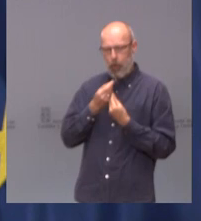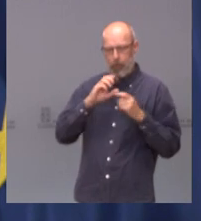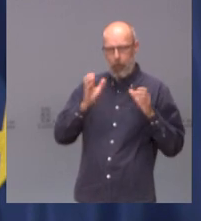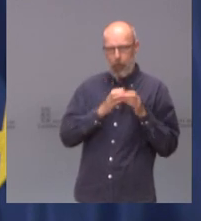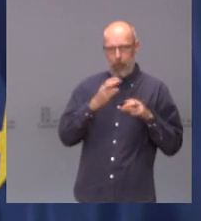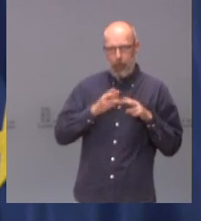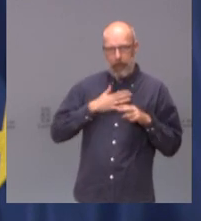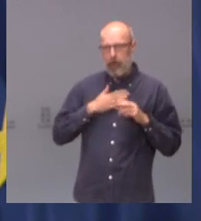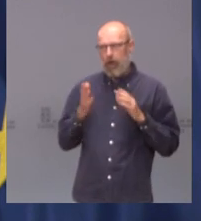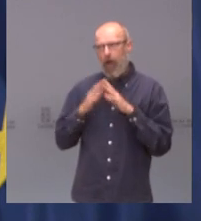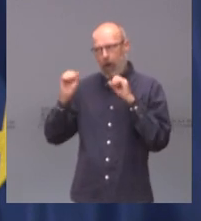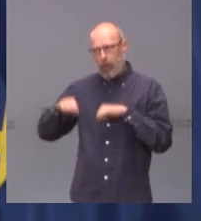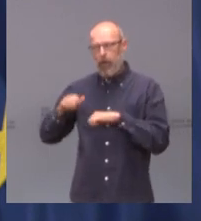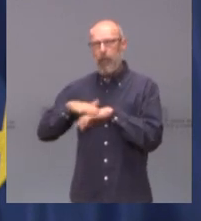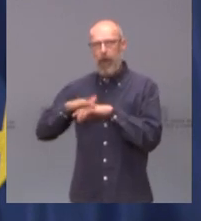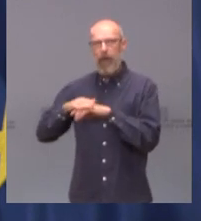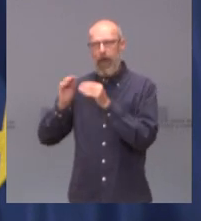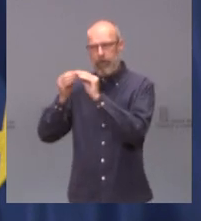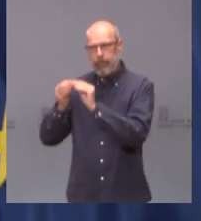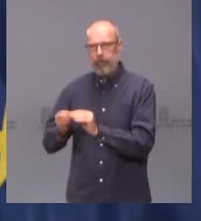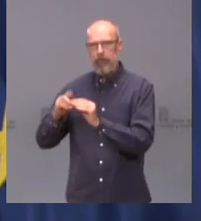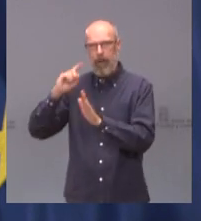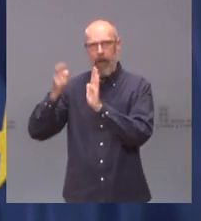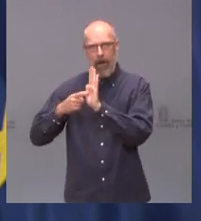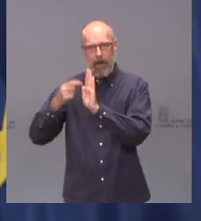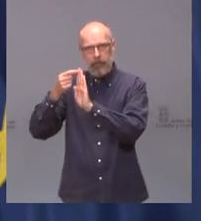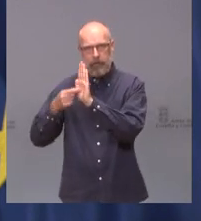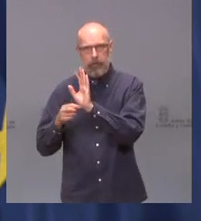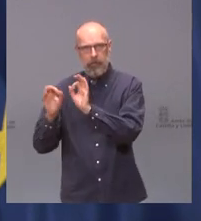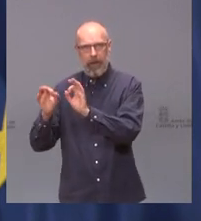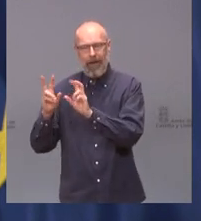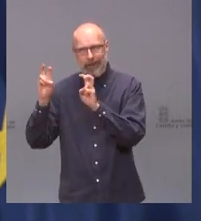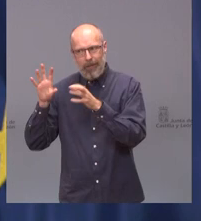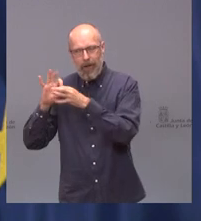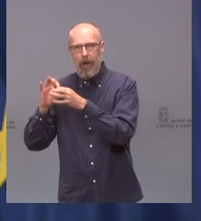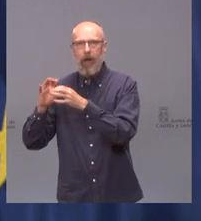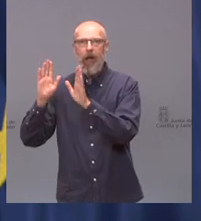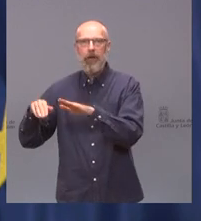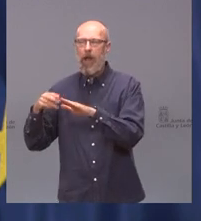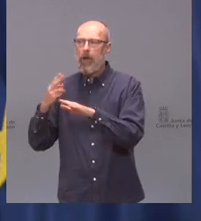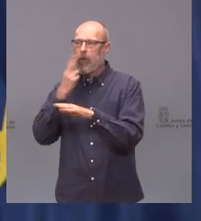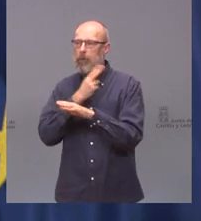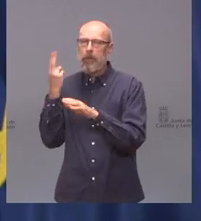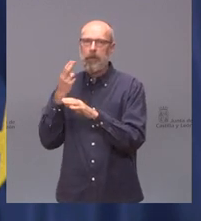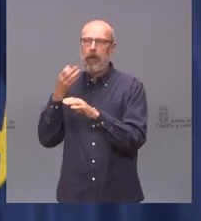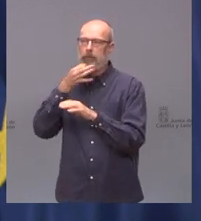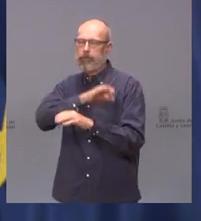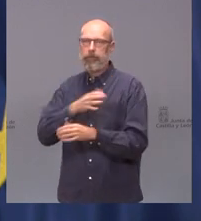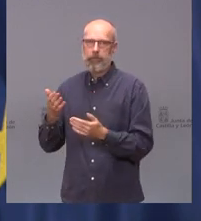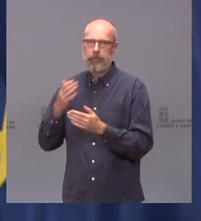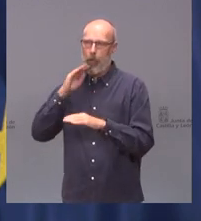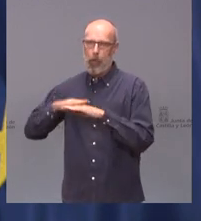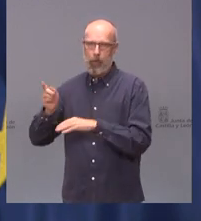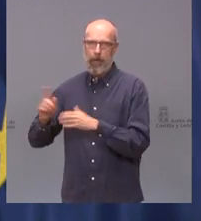había llevado un acuerdo para hacer una legislación a este respecto, acuerdo que ha incumplido, que ha incumplido,